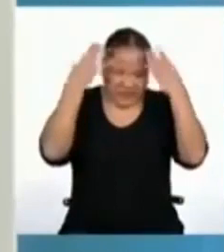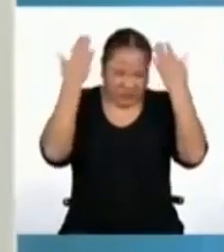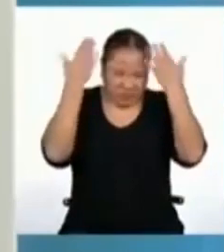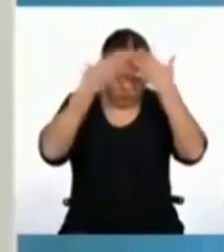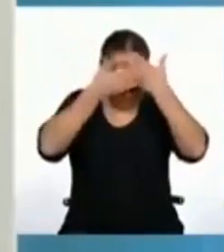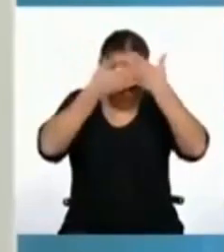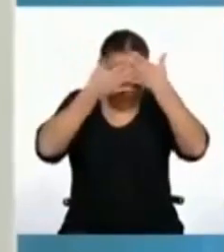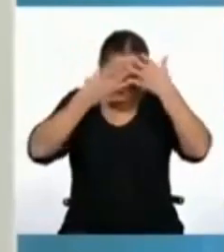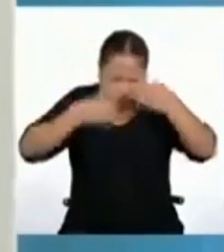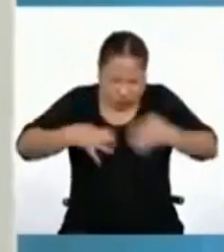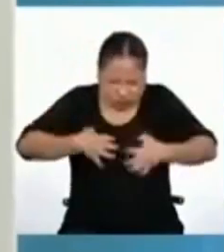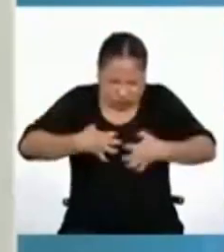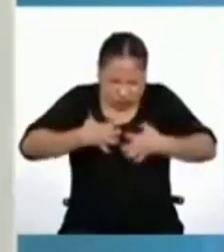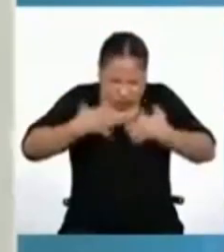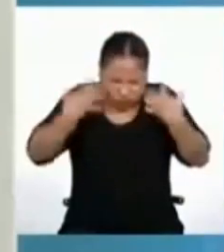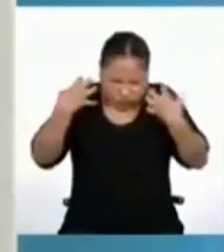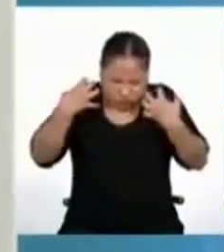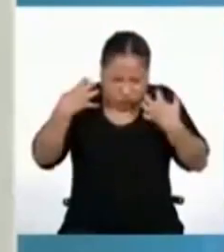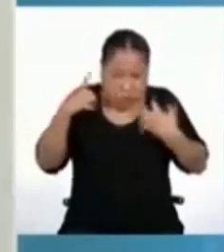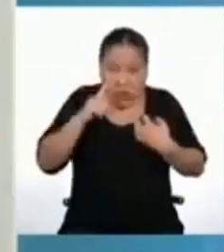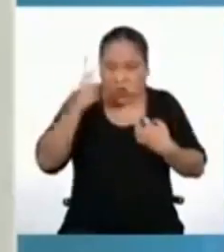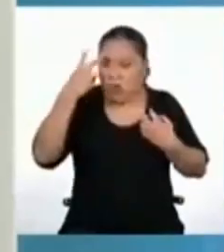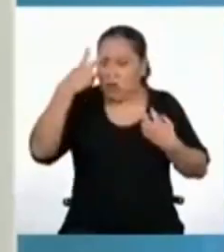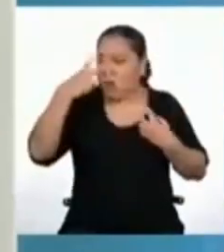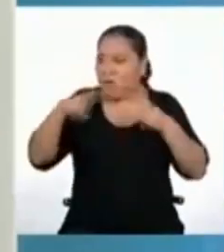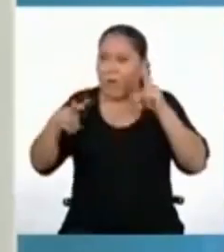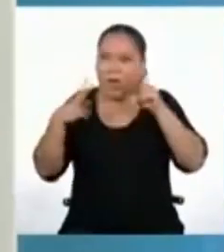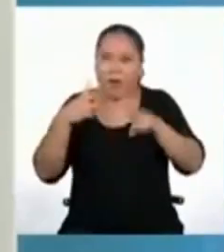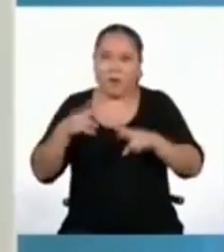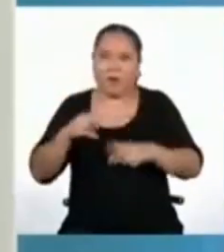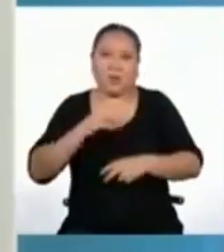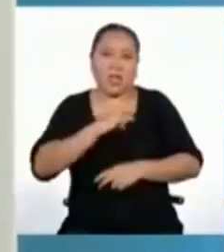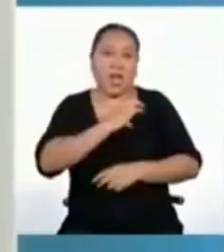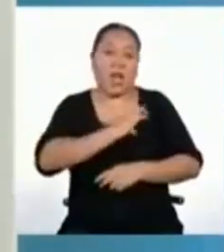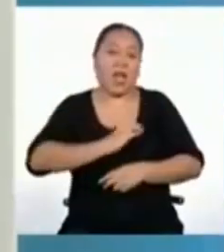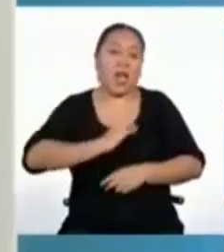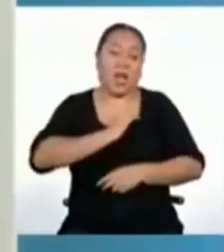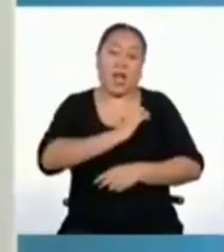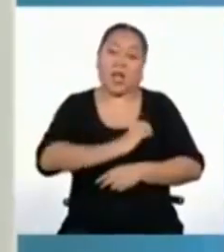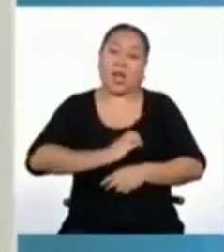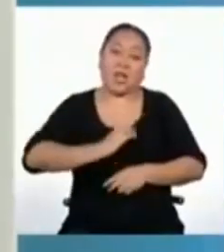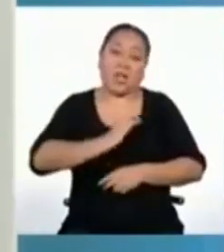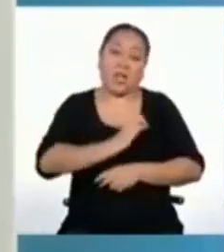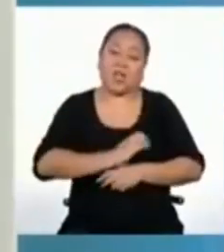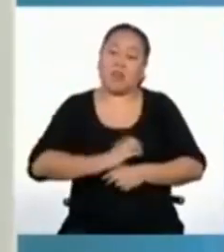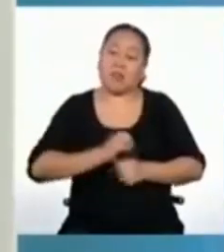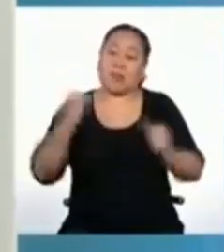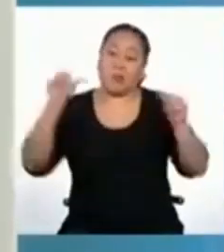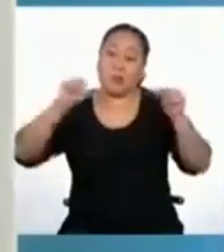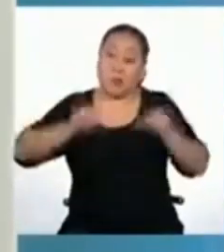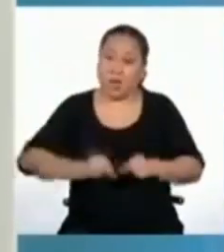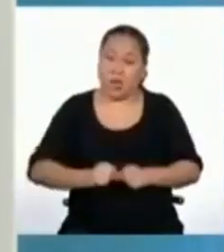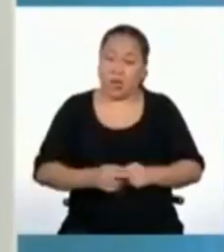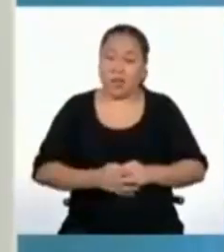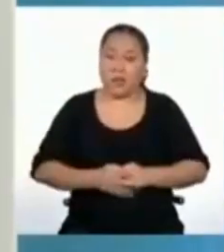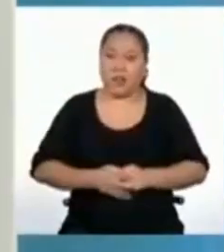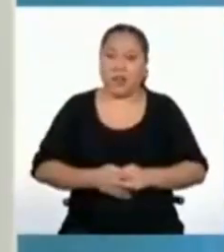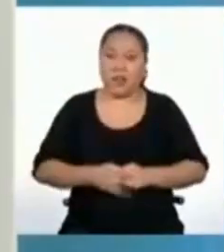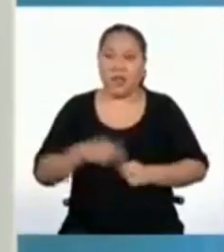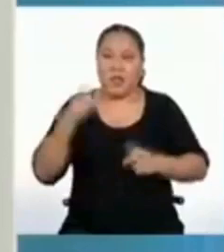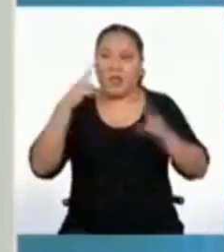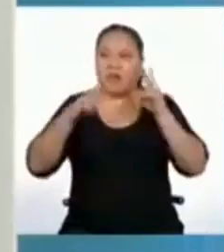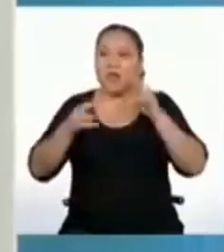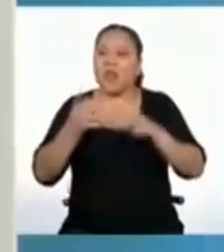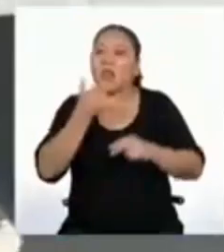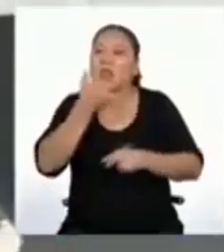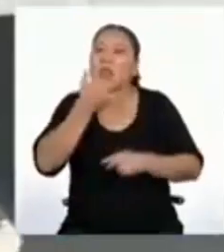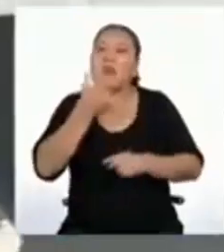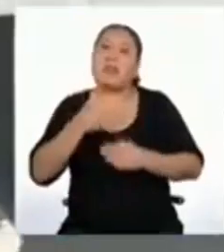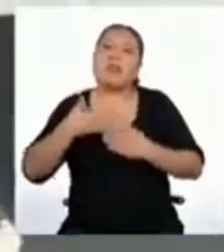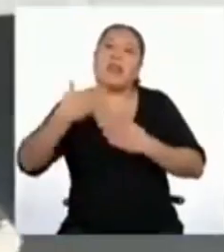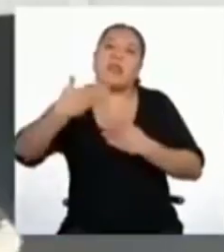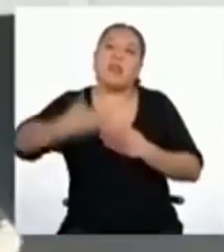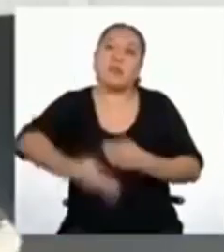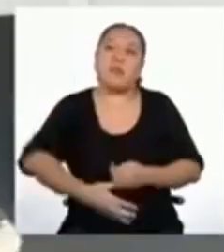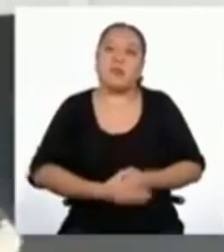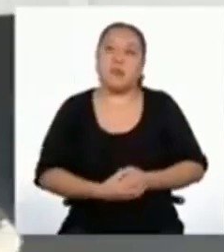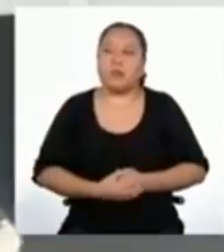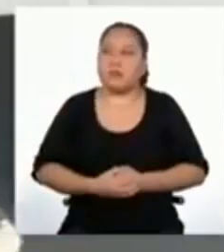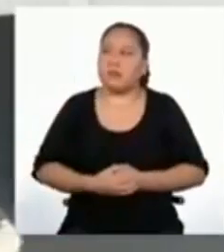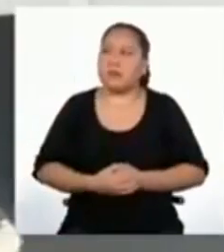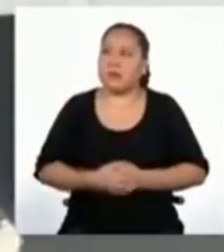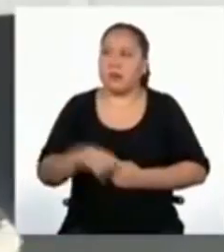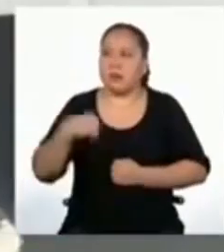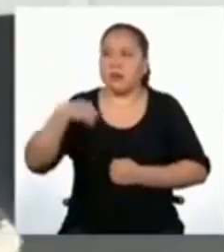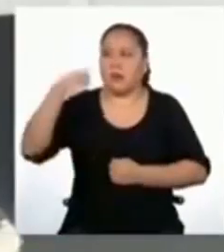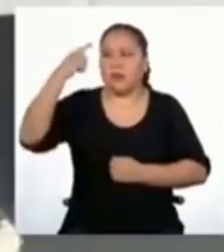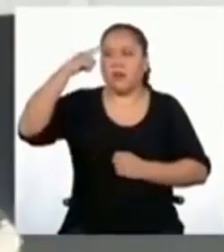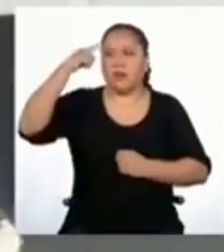de ver la repercusión de nuestro comportamiento y dimensionar nuestras consecuencias. A mí